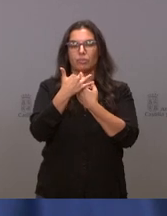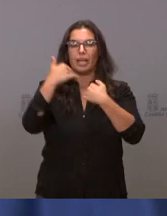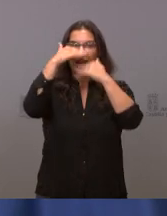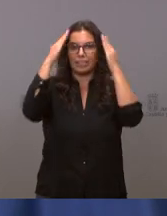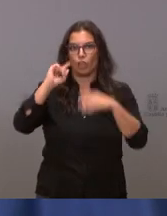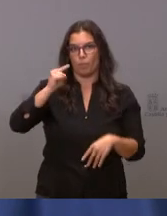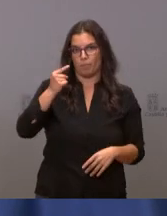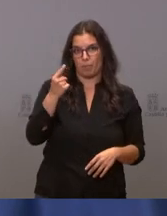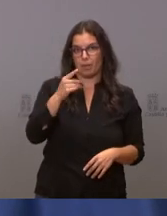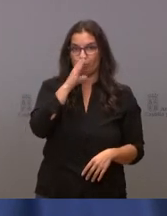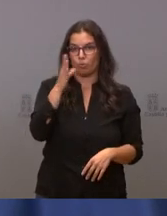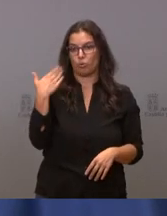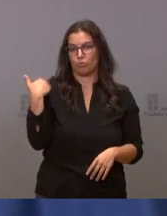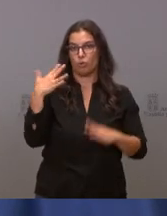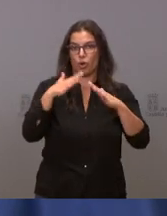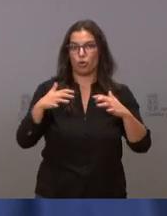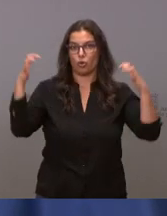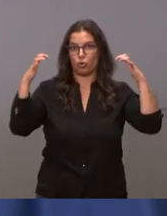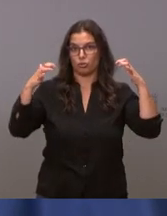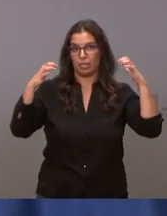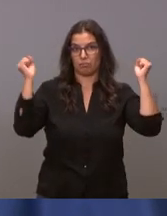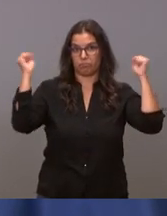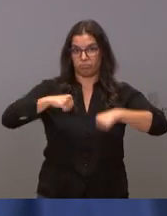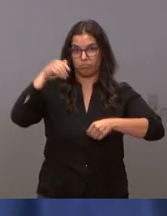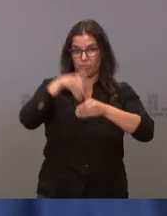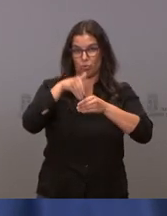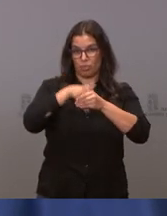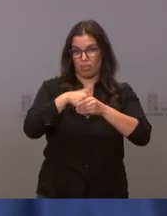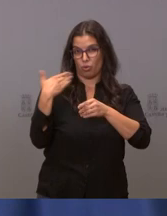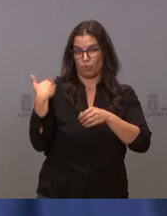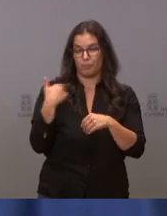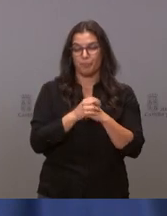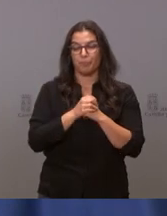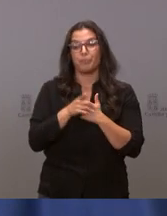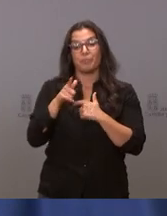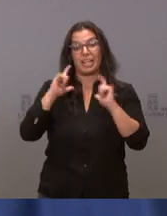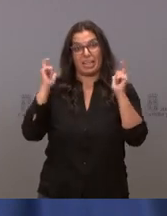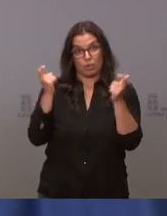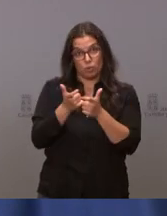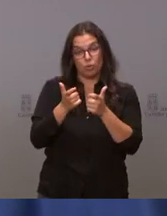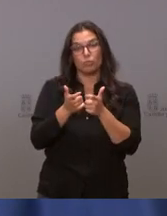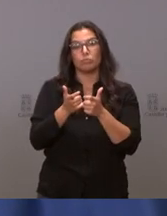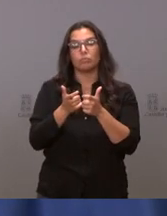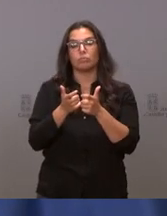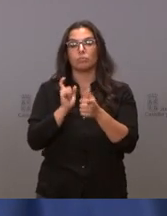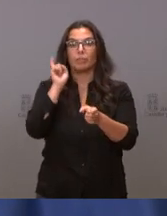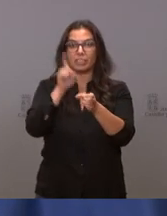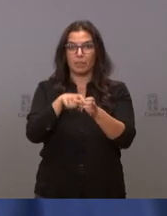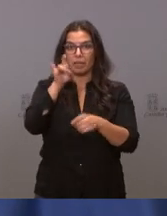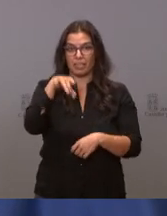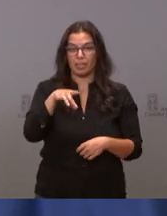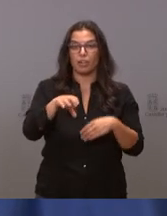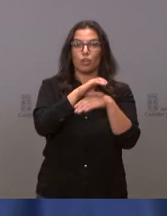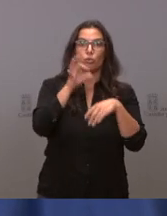aprobado en las Cortes de Castillo. Esa reunión acudirá tanto la consejera de Sanidad